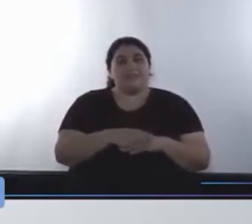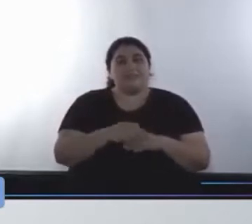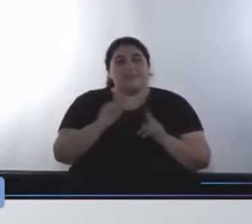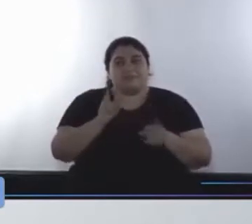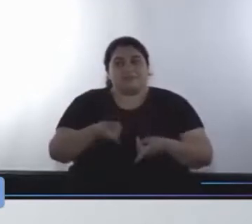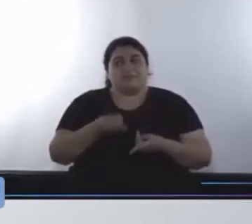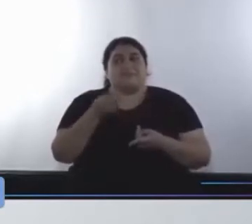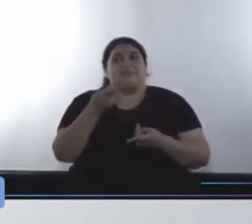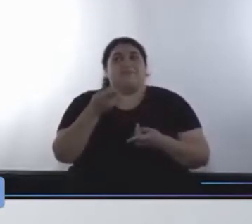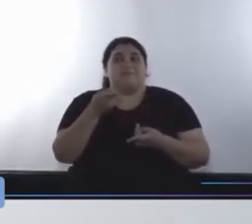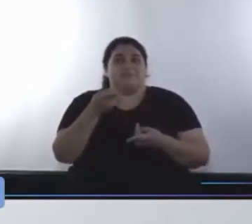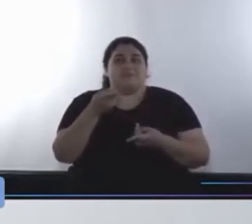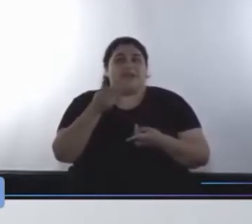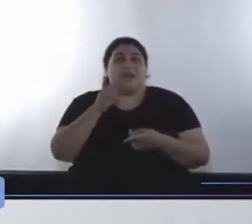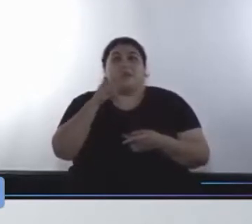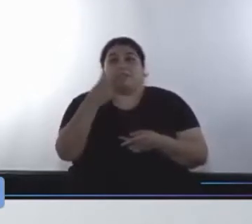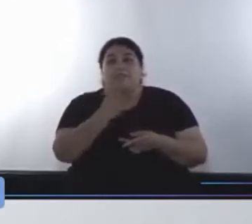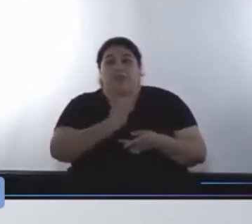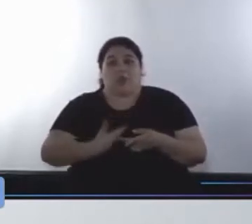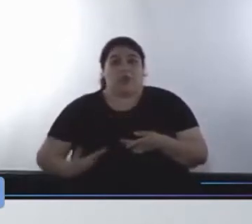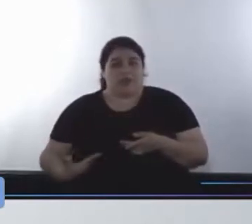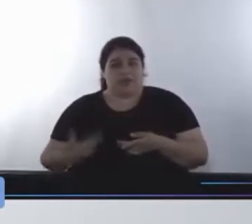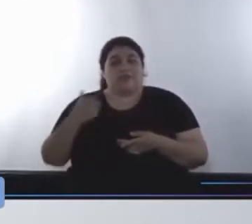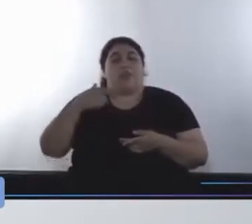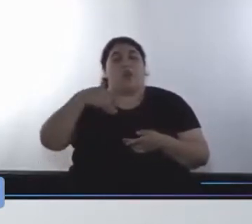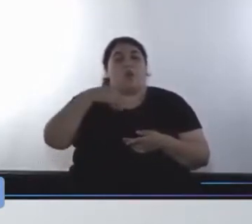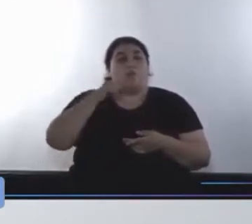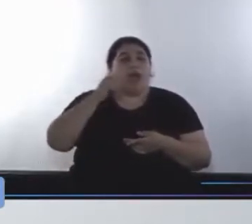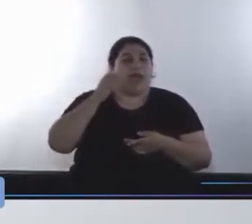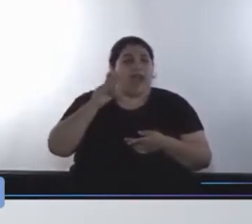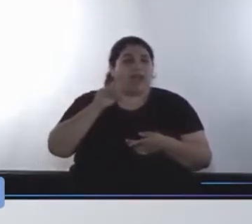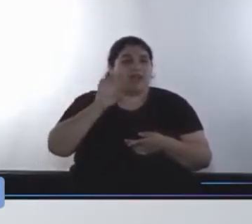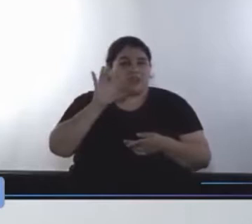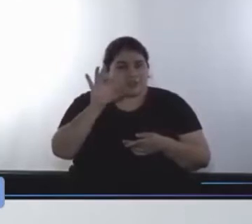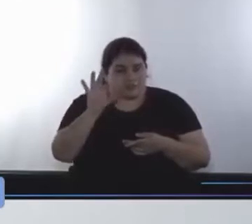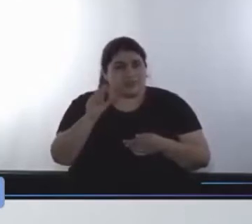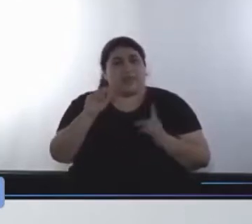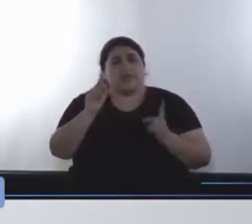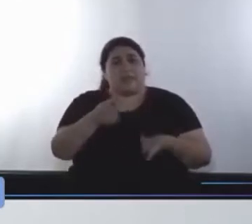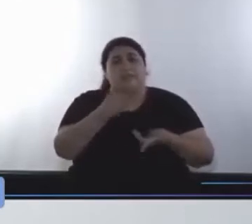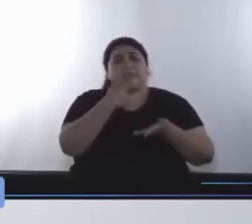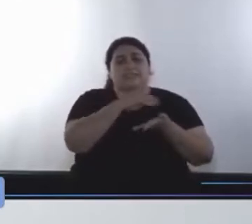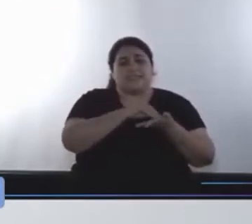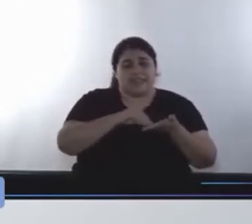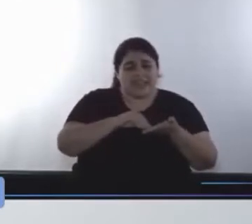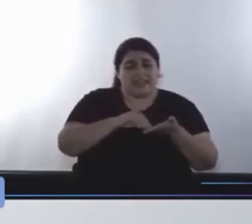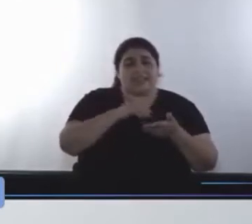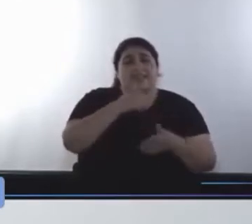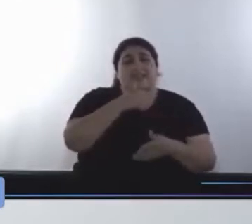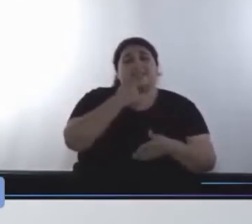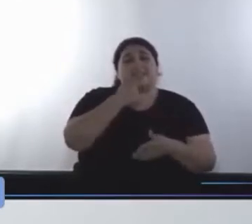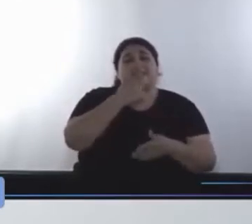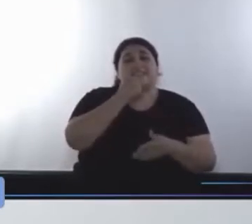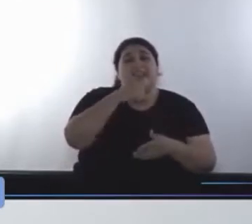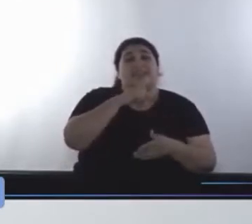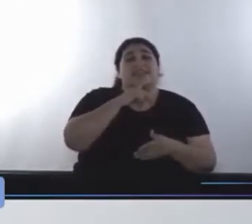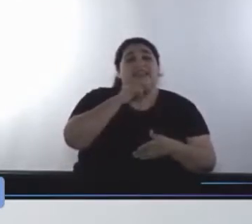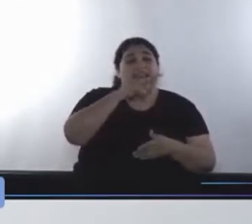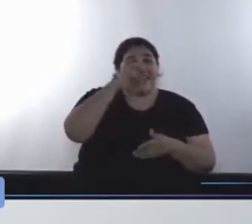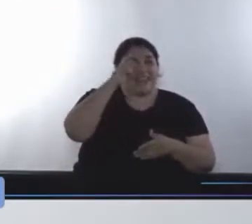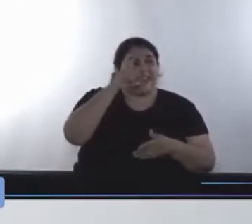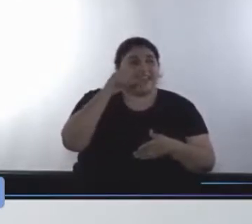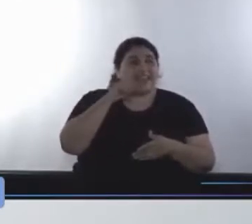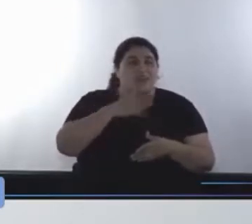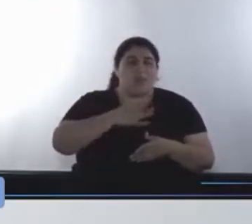a la Vicegobernadora Verónica Magario y al Senador Adrián Santarelli. Es un gusto